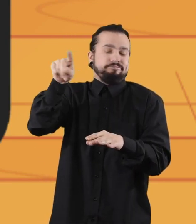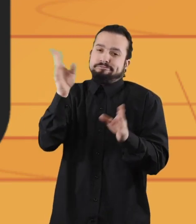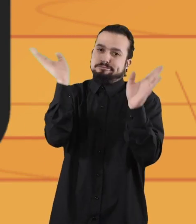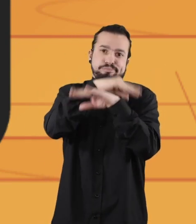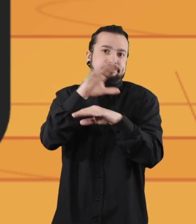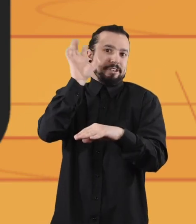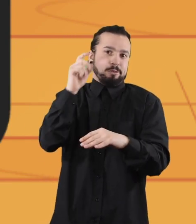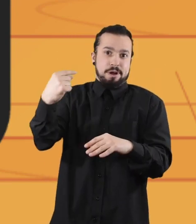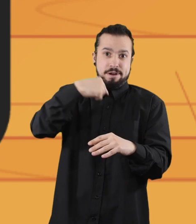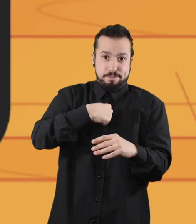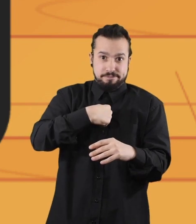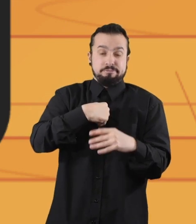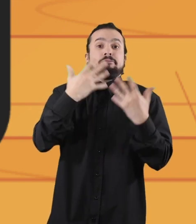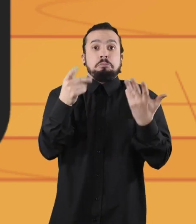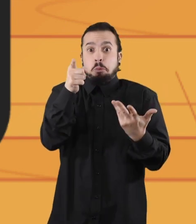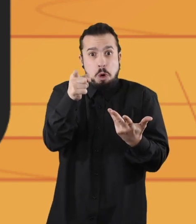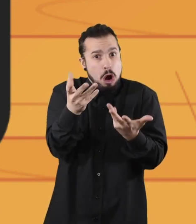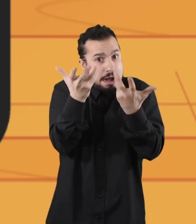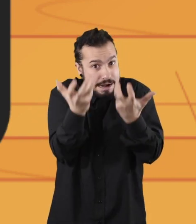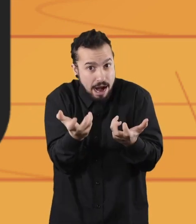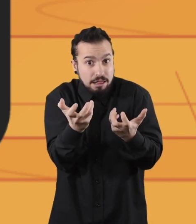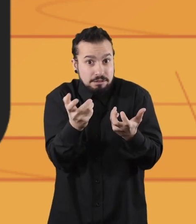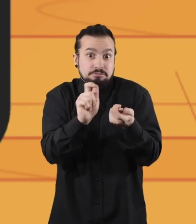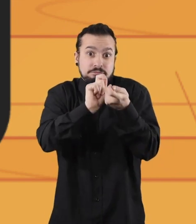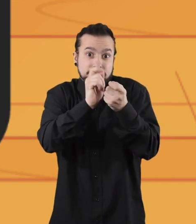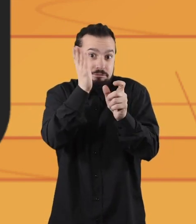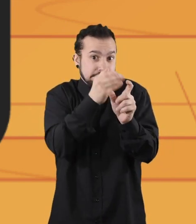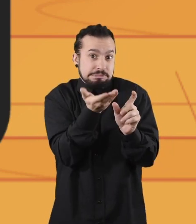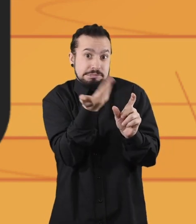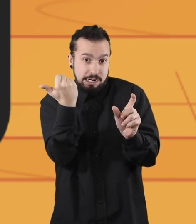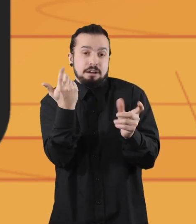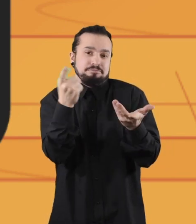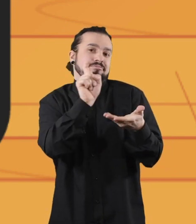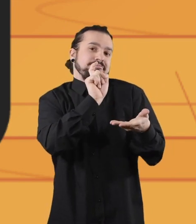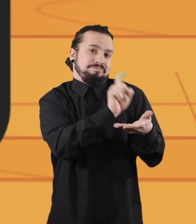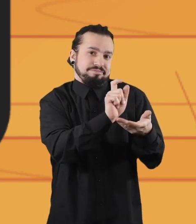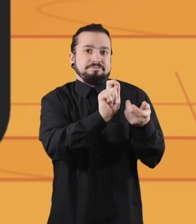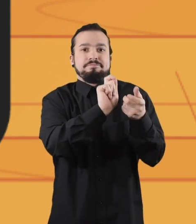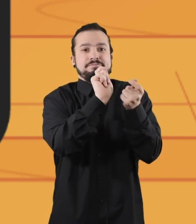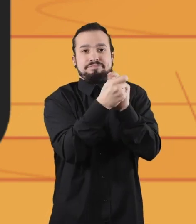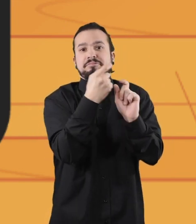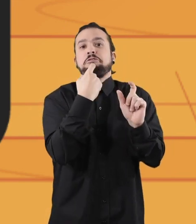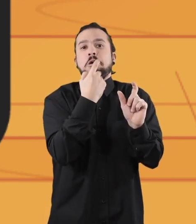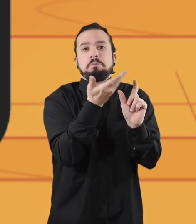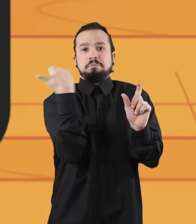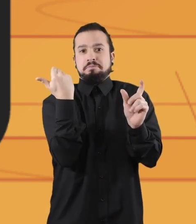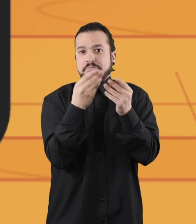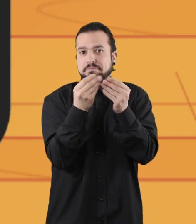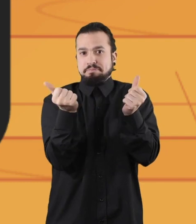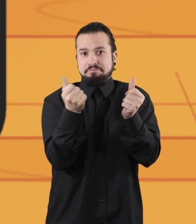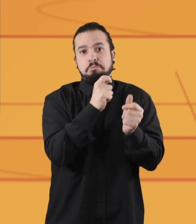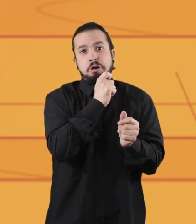no está habilitado y las personas no te podrán escuchar. Presiónalo si quieres activarlo.